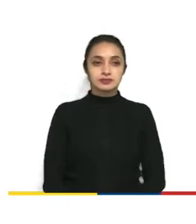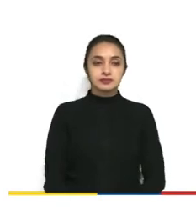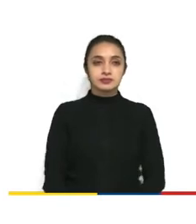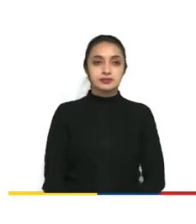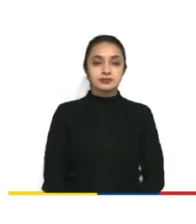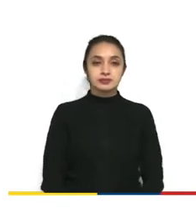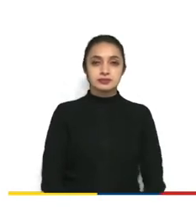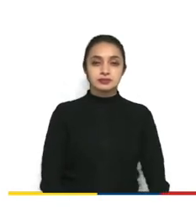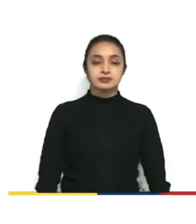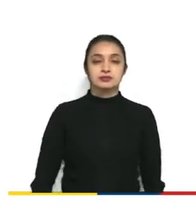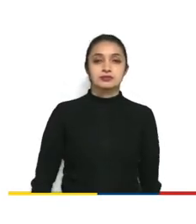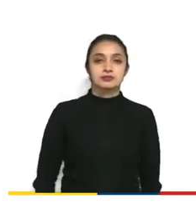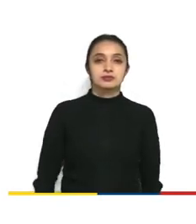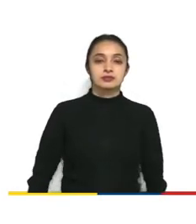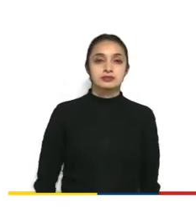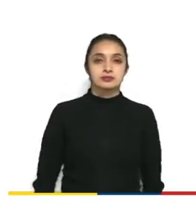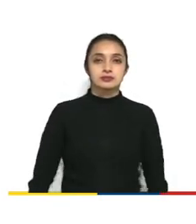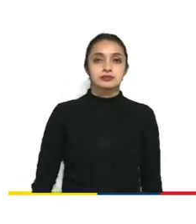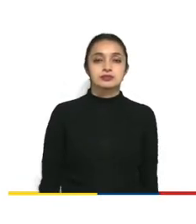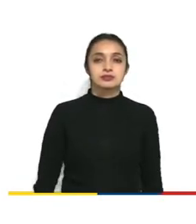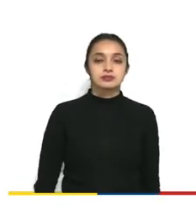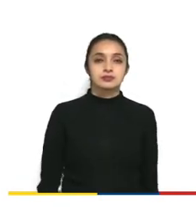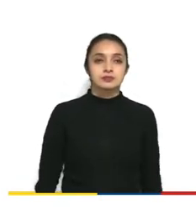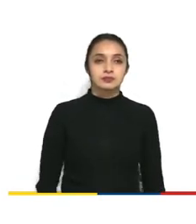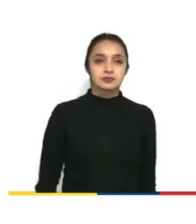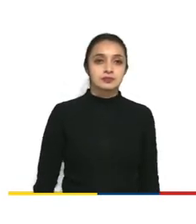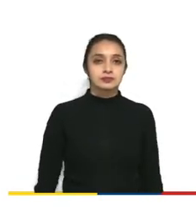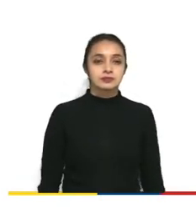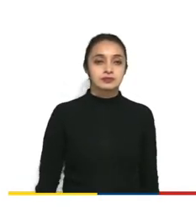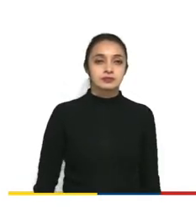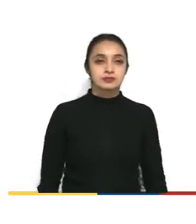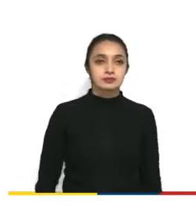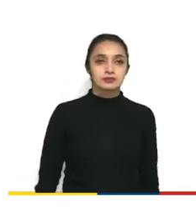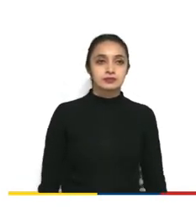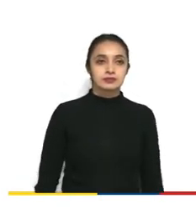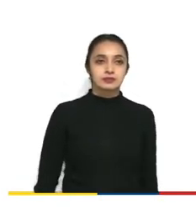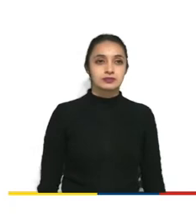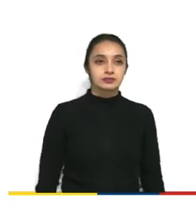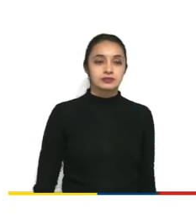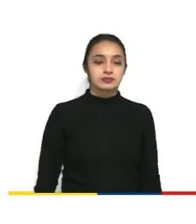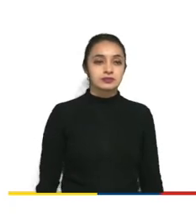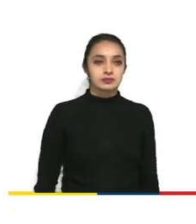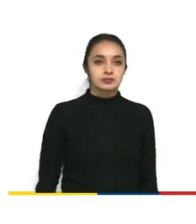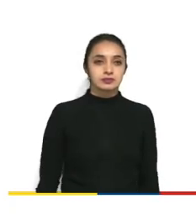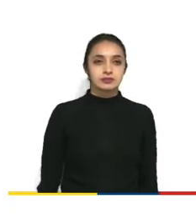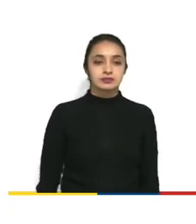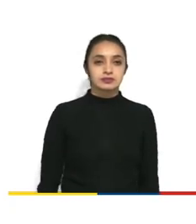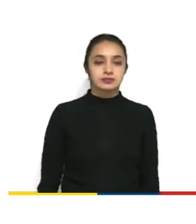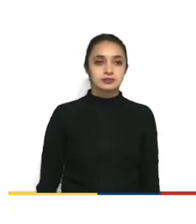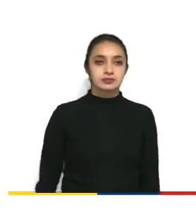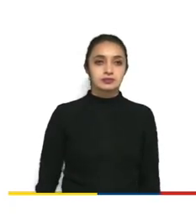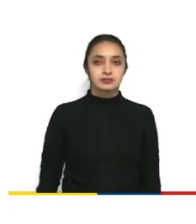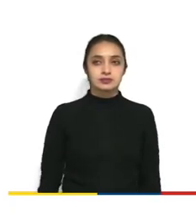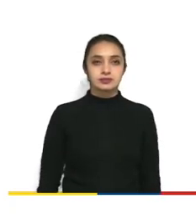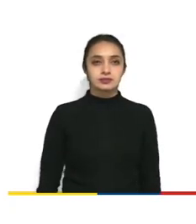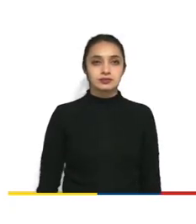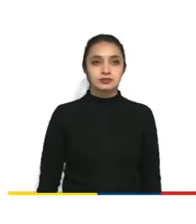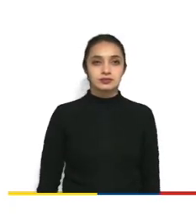y las preguntas que la Corte ha levantado sobre el pluralismo y la libertad de información.